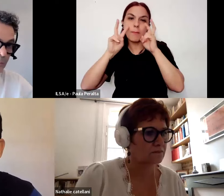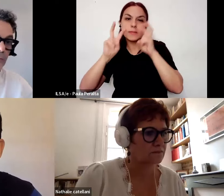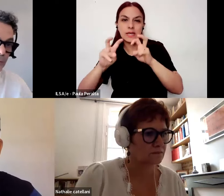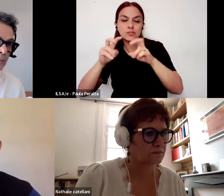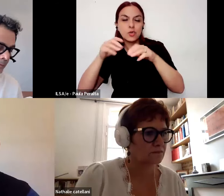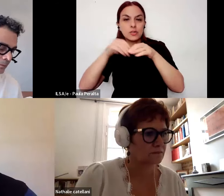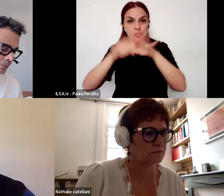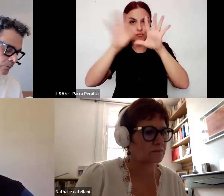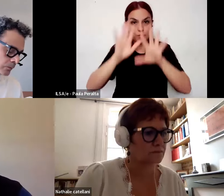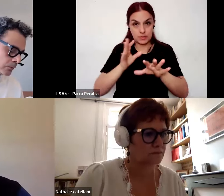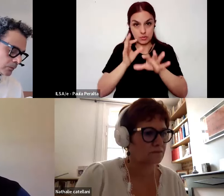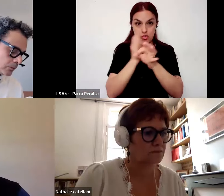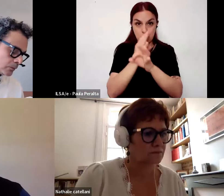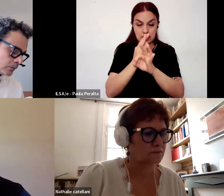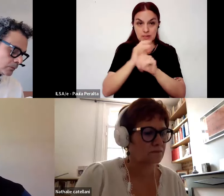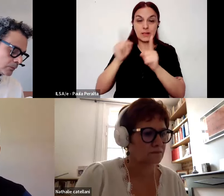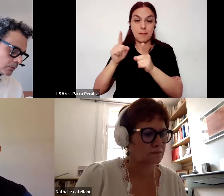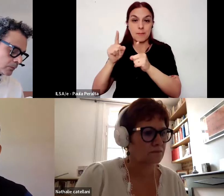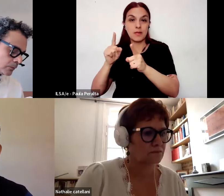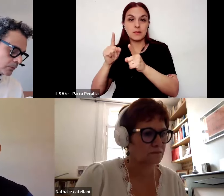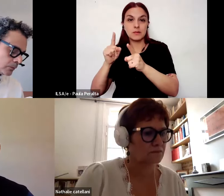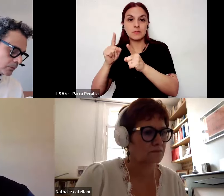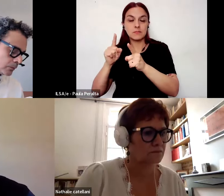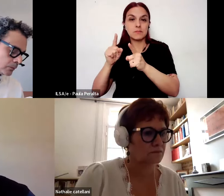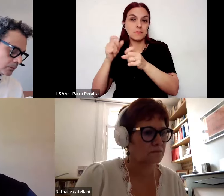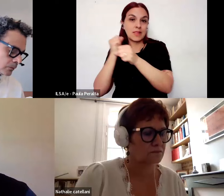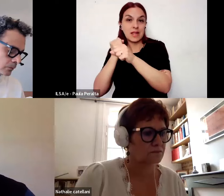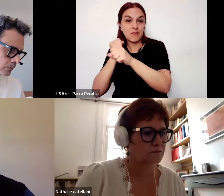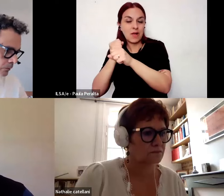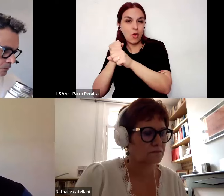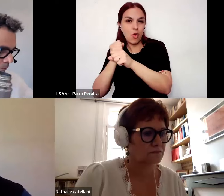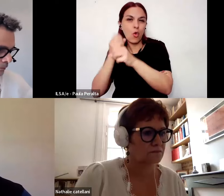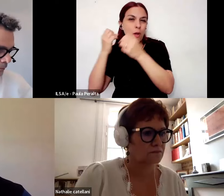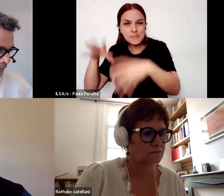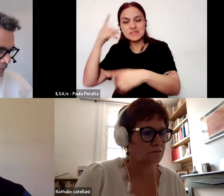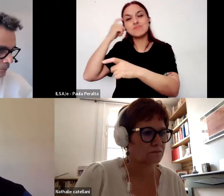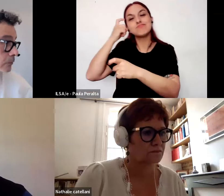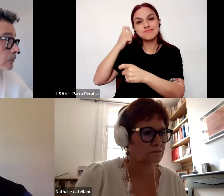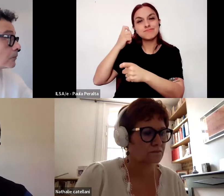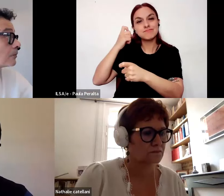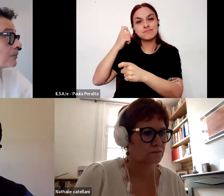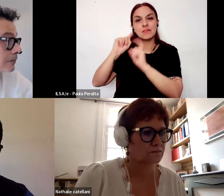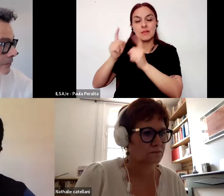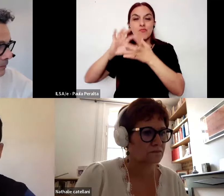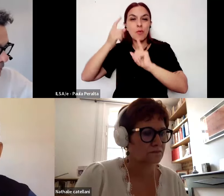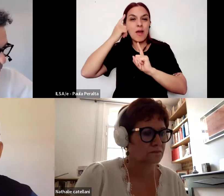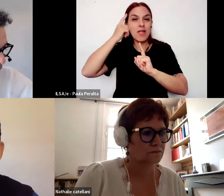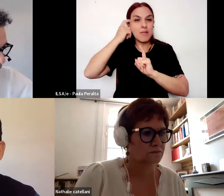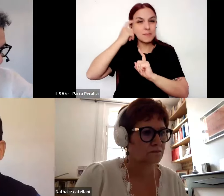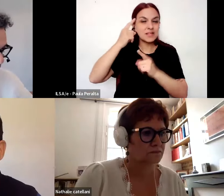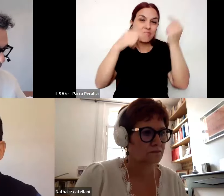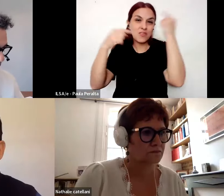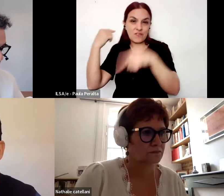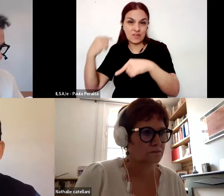formación docente como en la producción de conocimiento y las distintas formas de conocimiento a